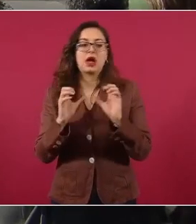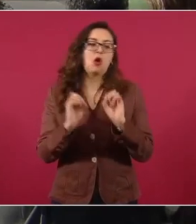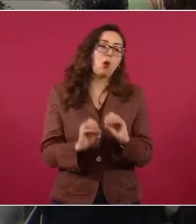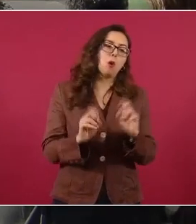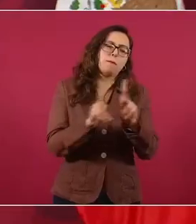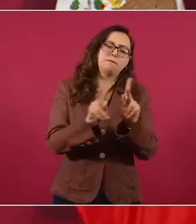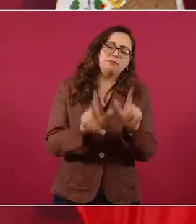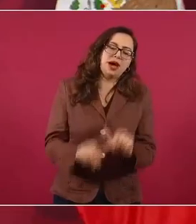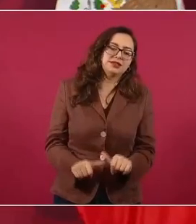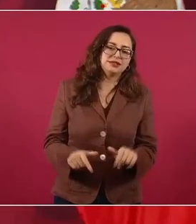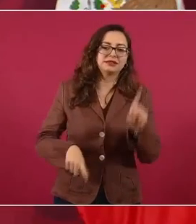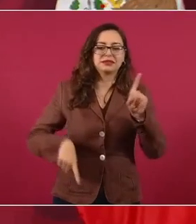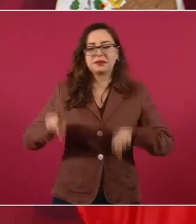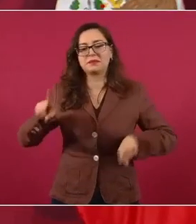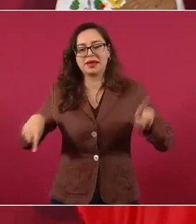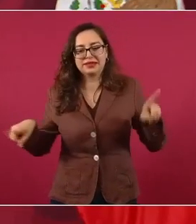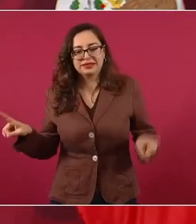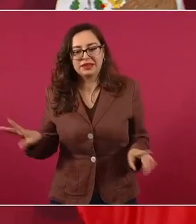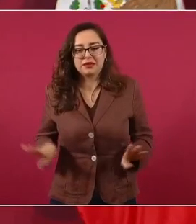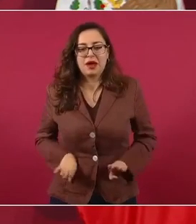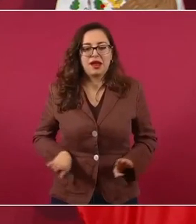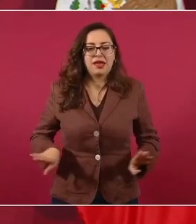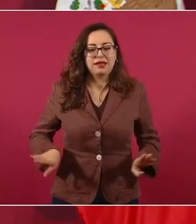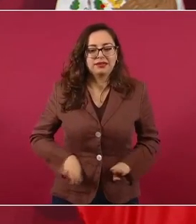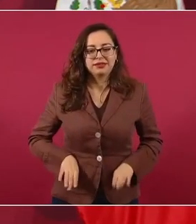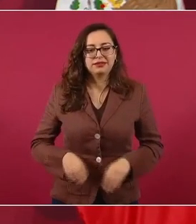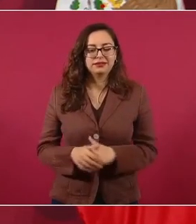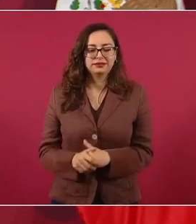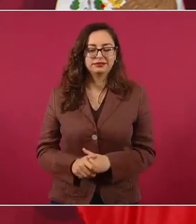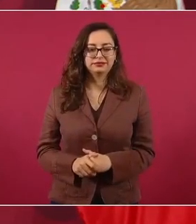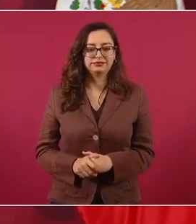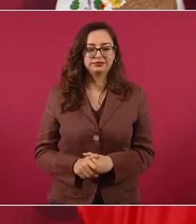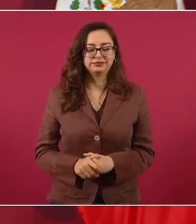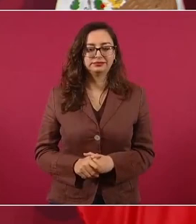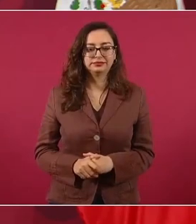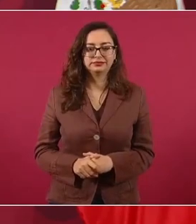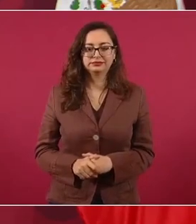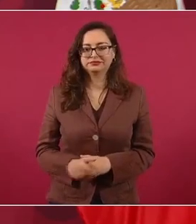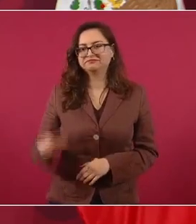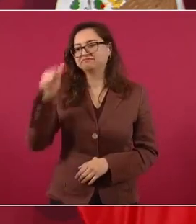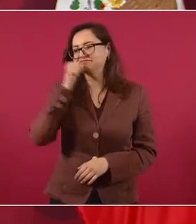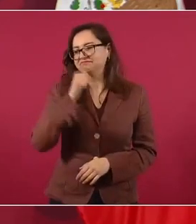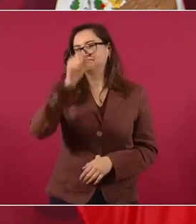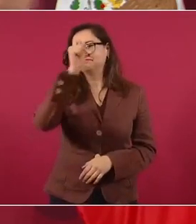siempre.